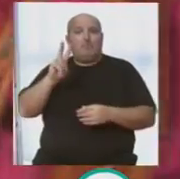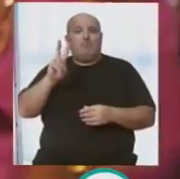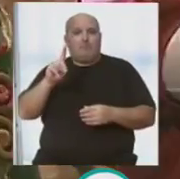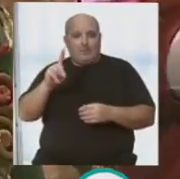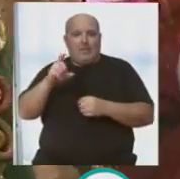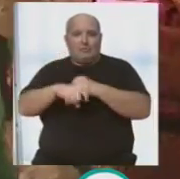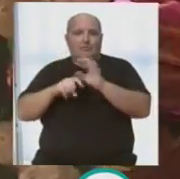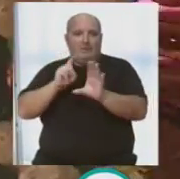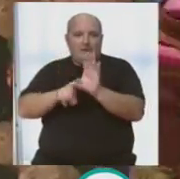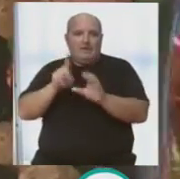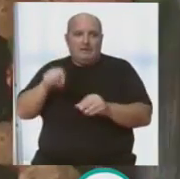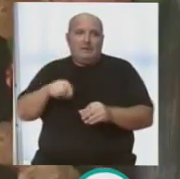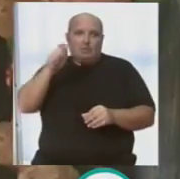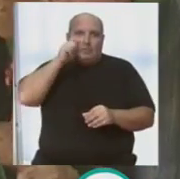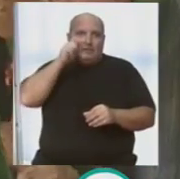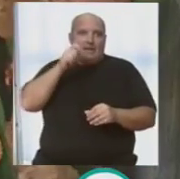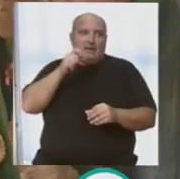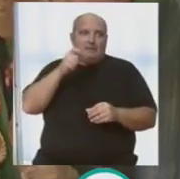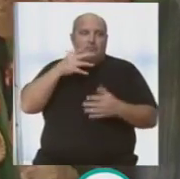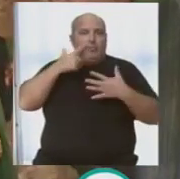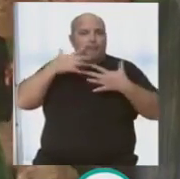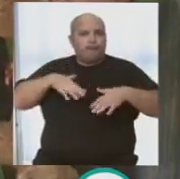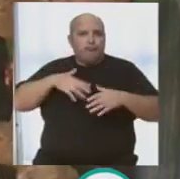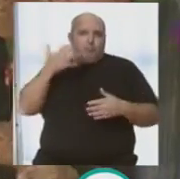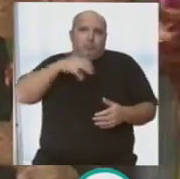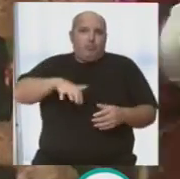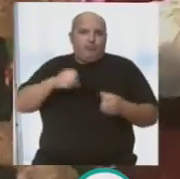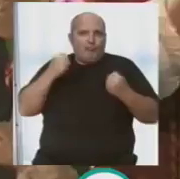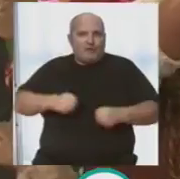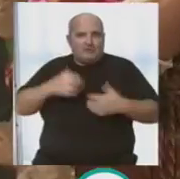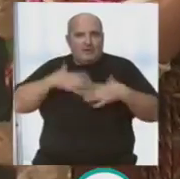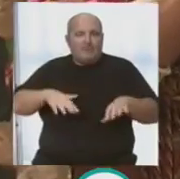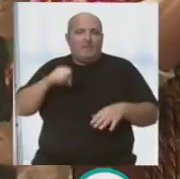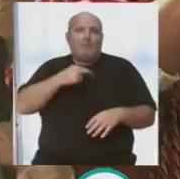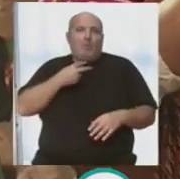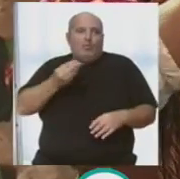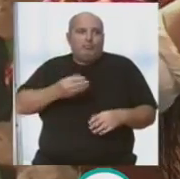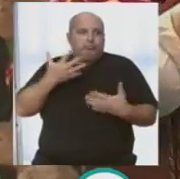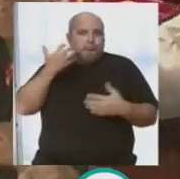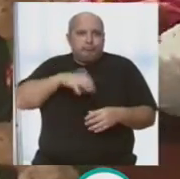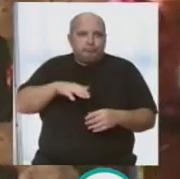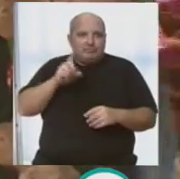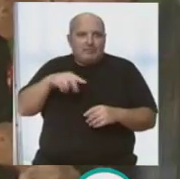atractivo también, ¿no? Para el turista, evidentemente, uno de los hombres más fuertes fuera de nuestras fronteras. El nombre de don Antonio. Claro.